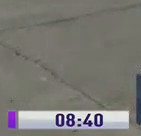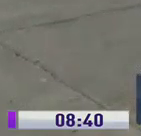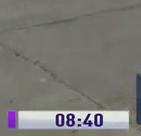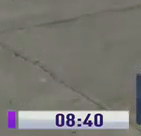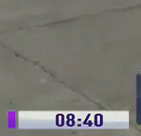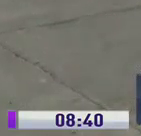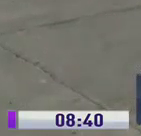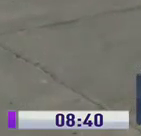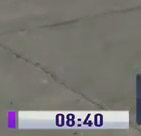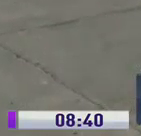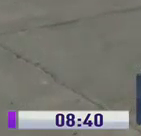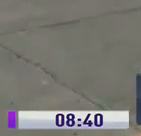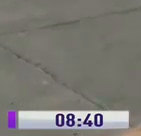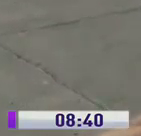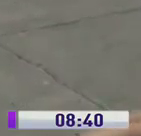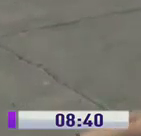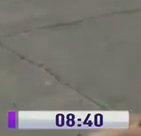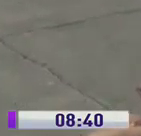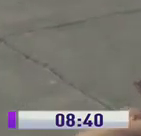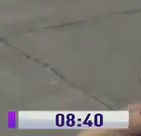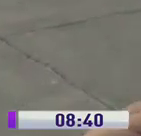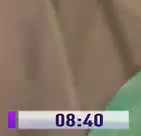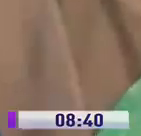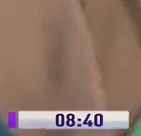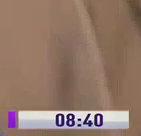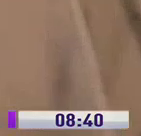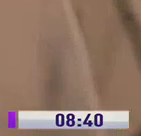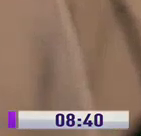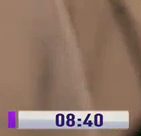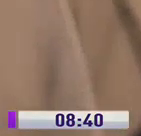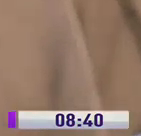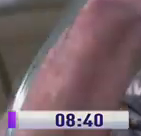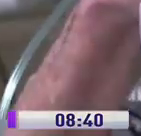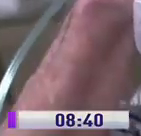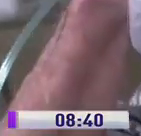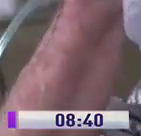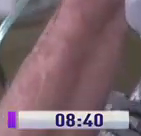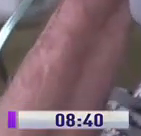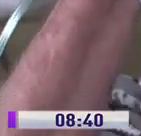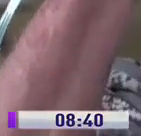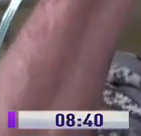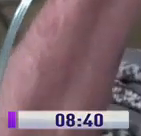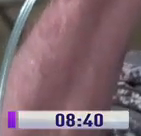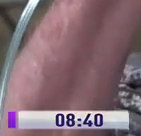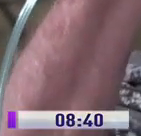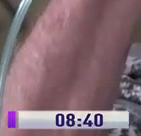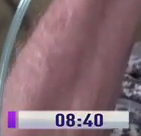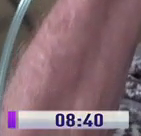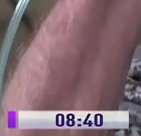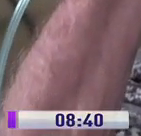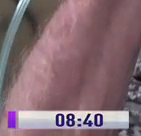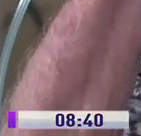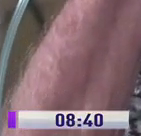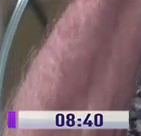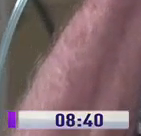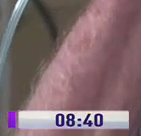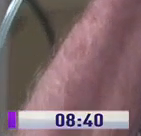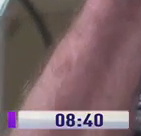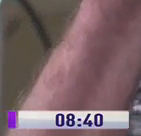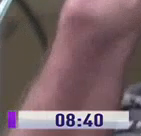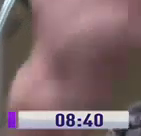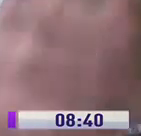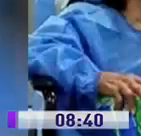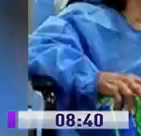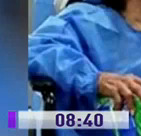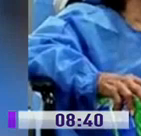inmediatamente y me dio negativo. Por eso hoy estoy aquí. La buena noticia es la recuperación de dos contagiados, entre ellos la